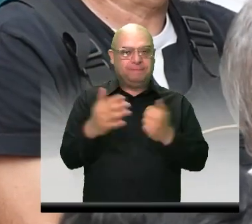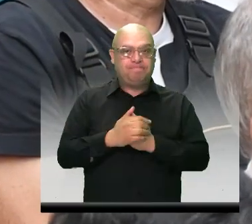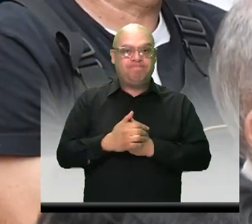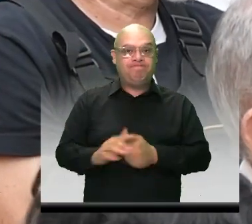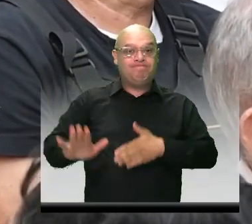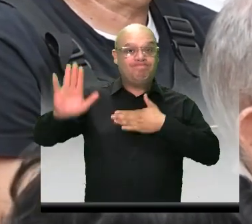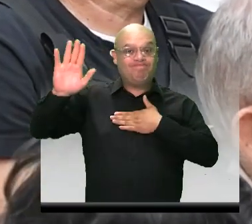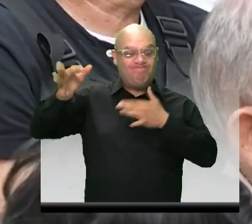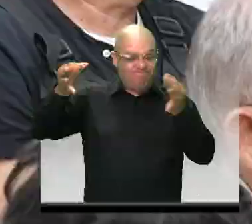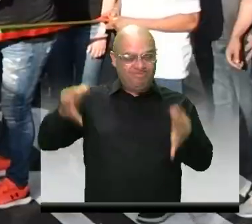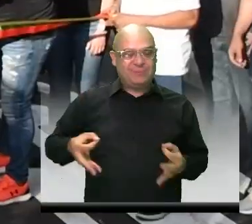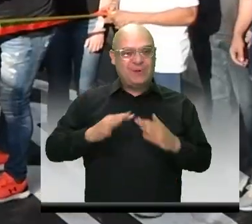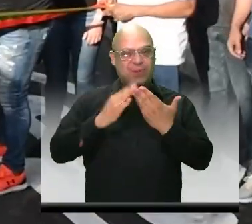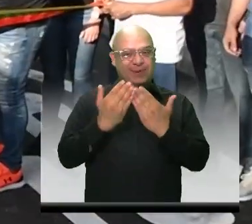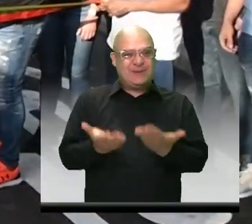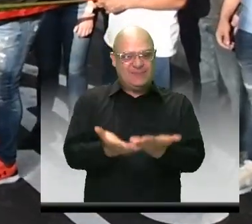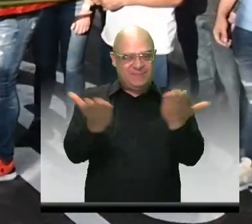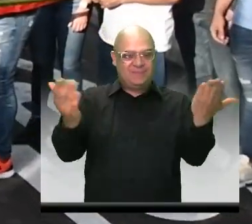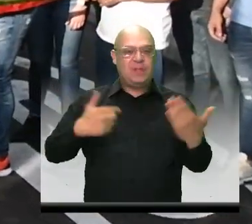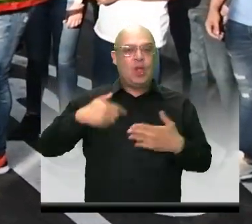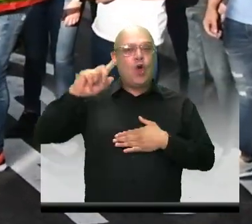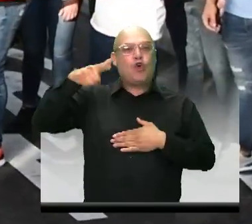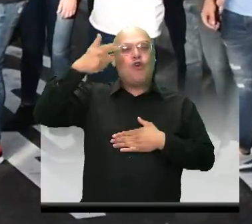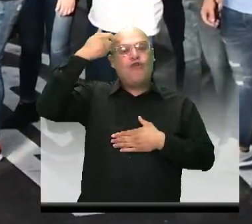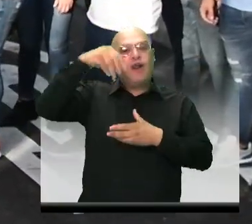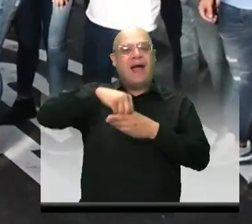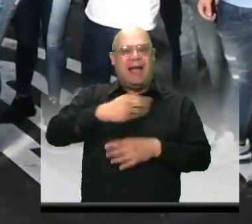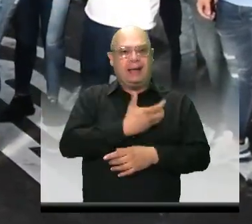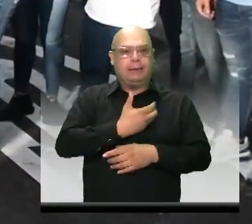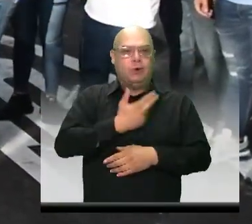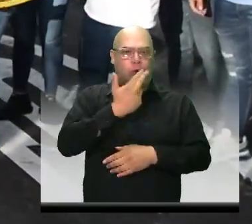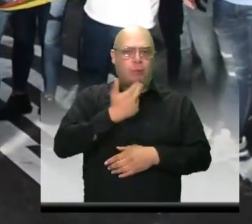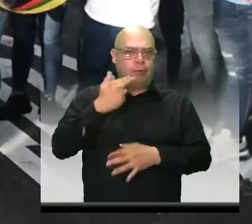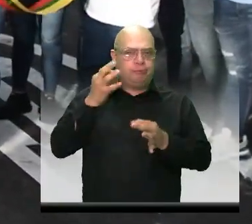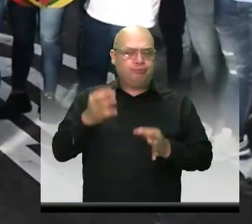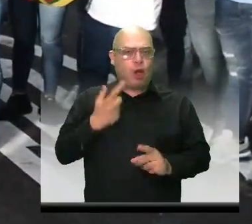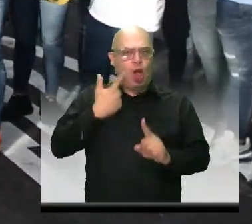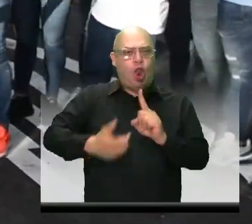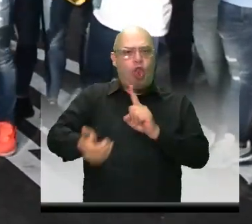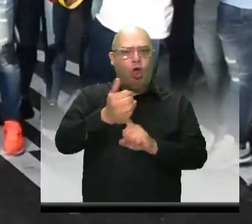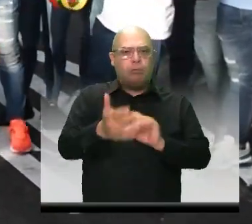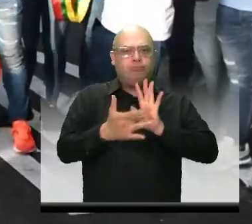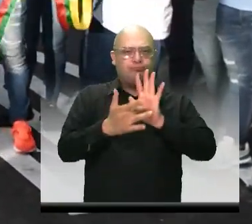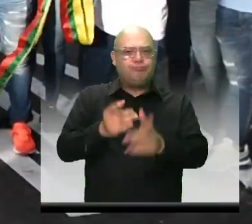comunidad, somos un gobierno que cumple y lo estamos demostrando con hechos.